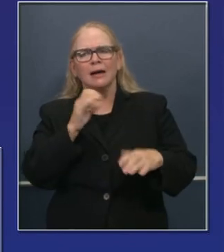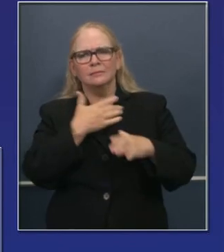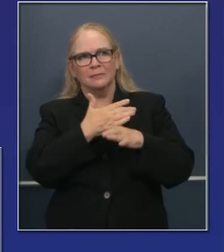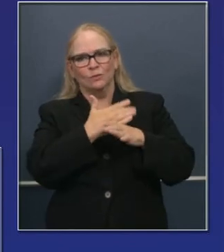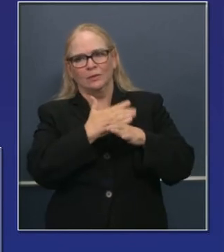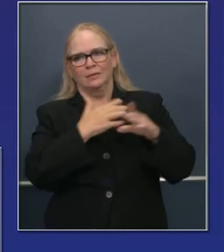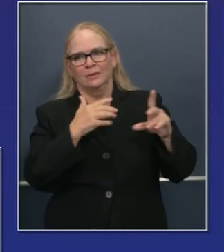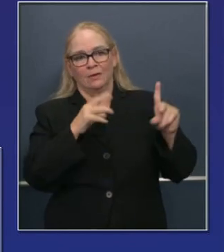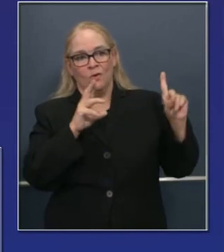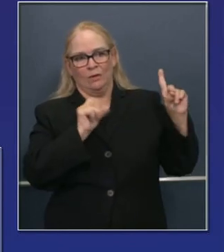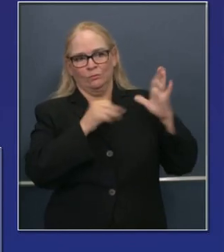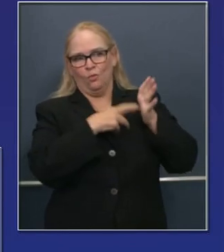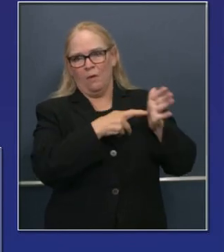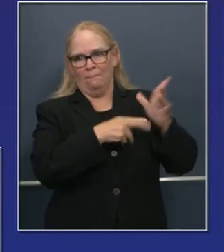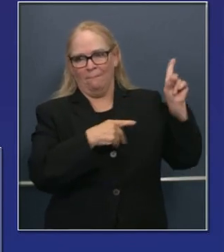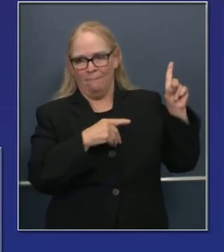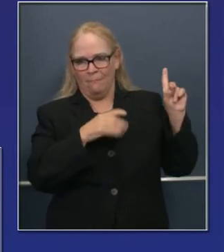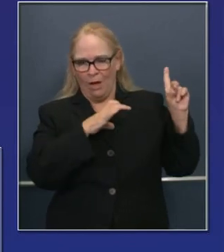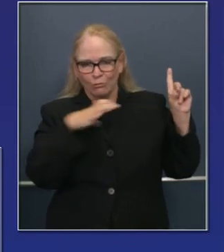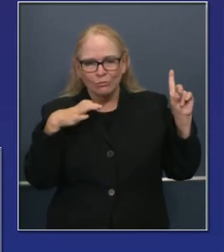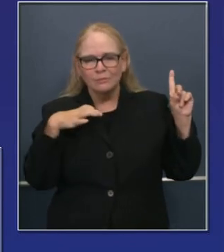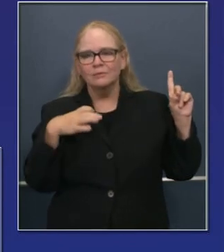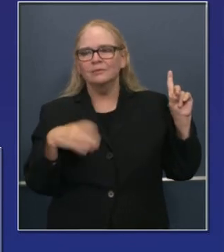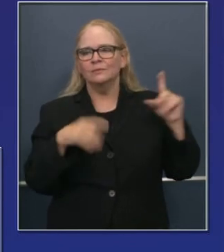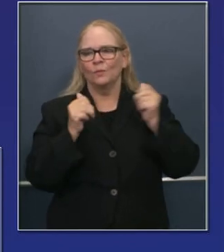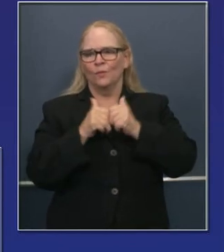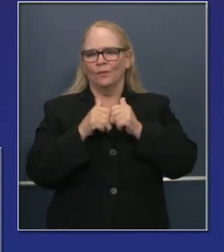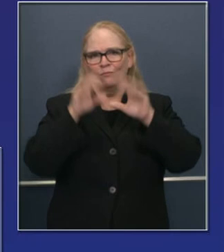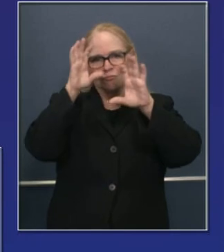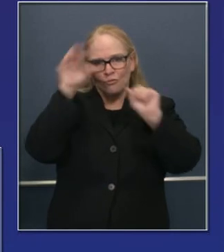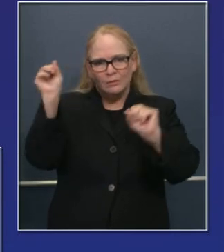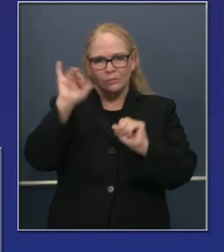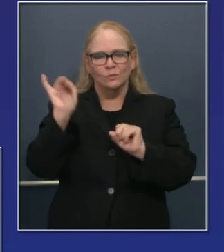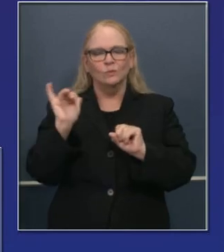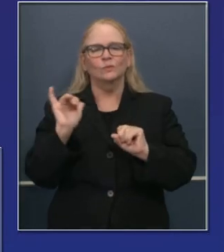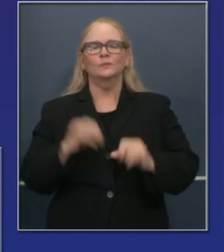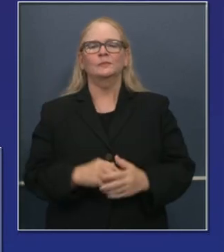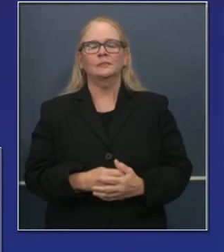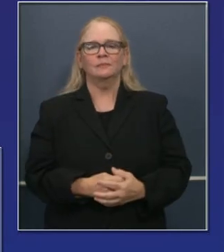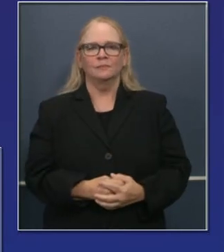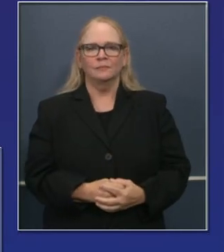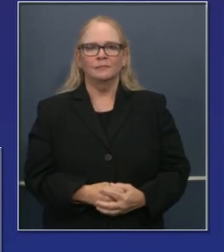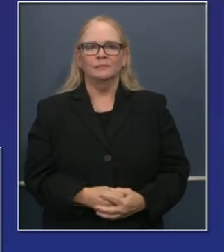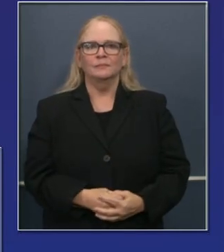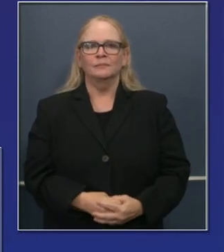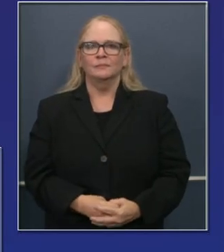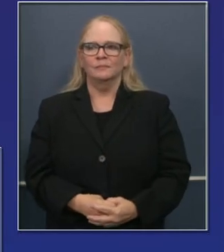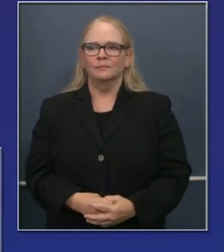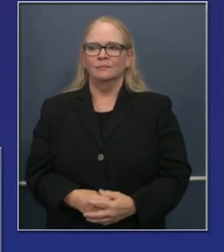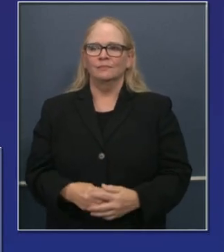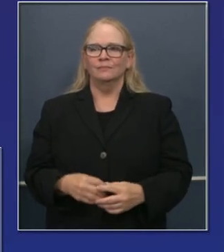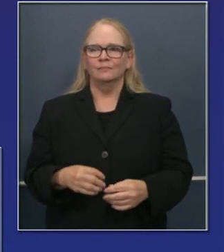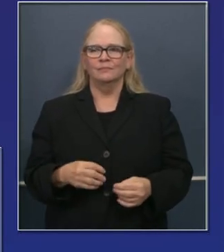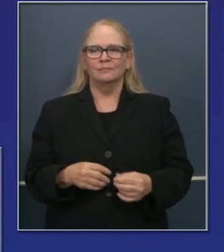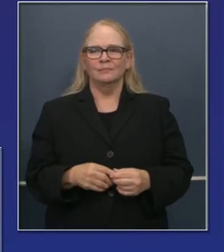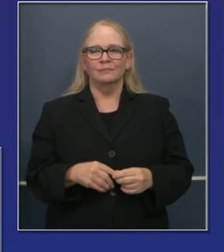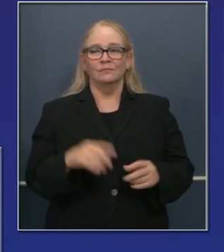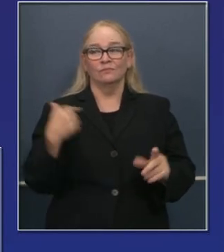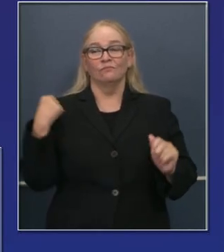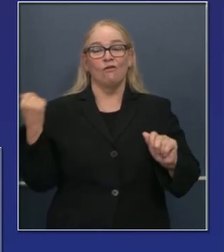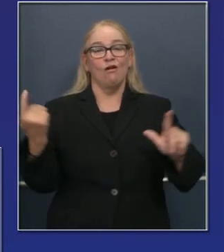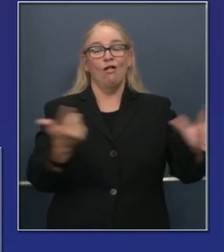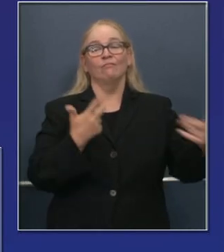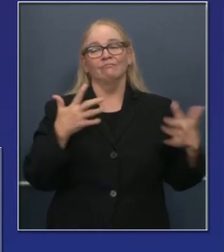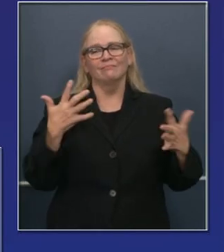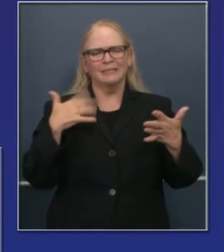Aprecio que hubo alguna extensión de consideración en esto por parte del presidente, pero era más en el estilo de estudiar esta